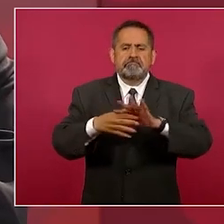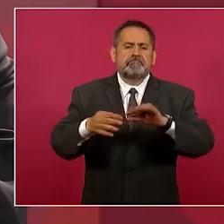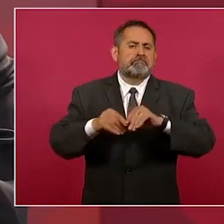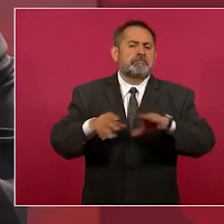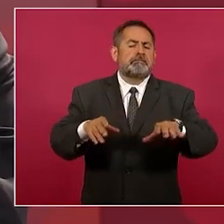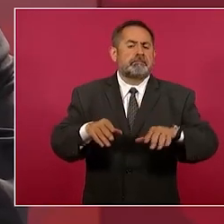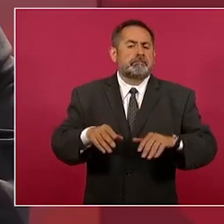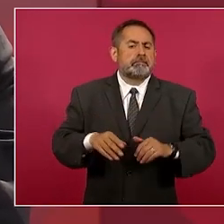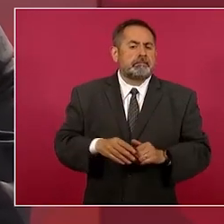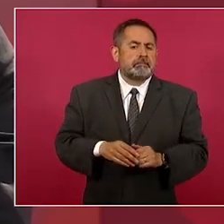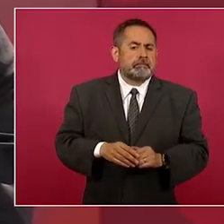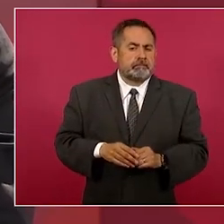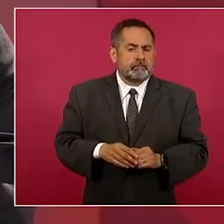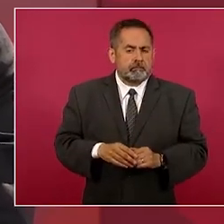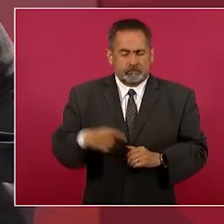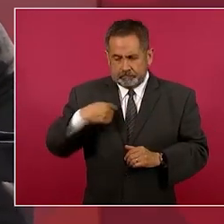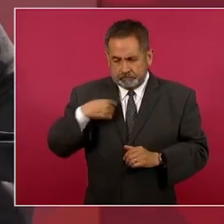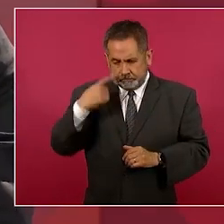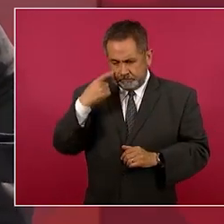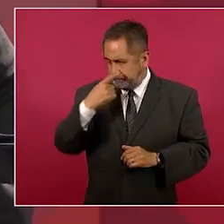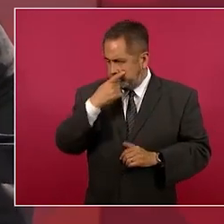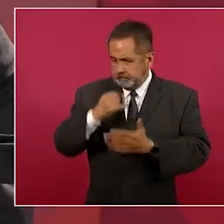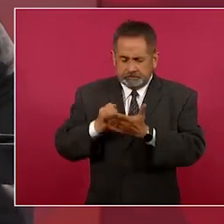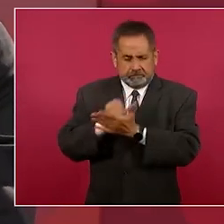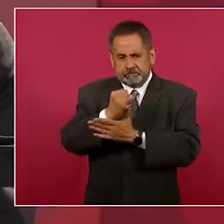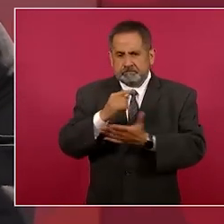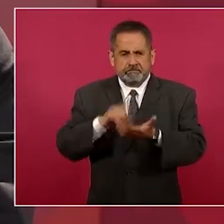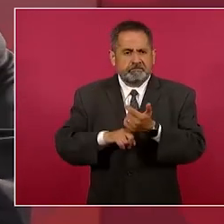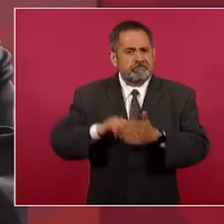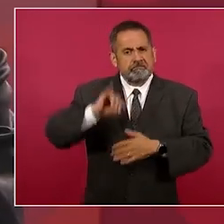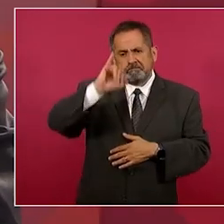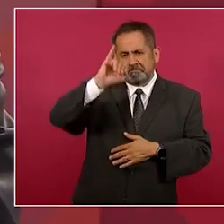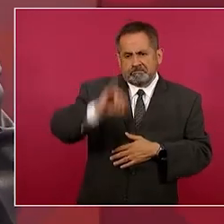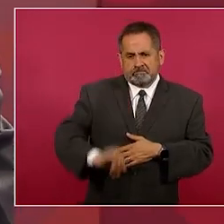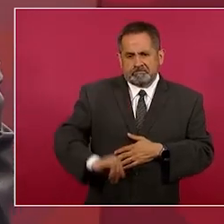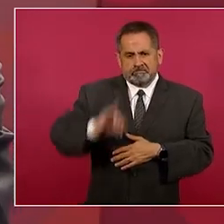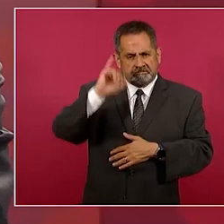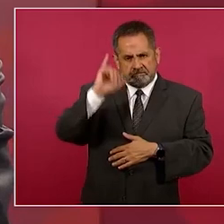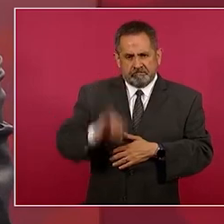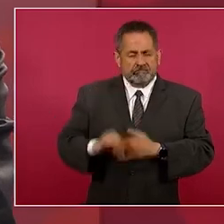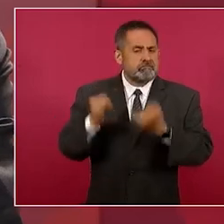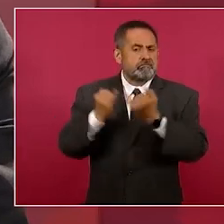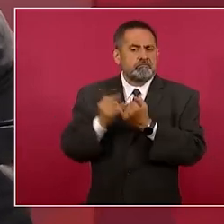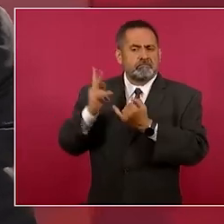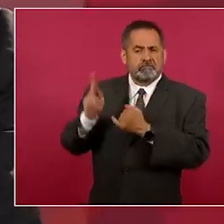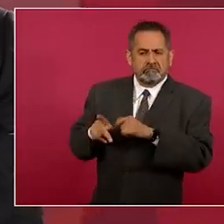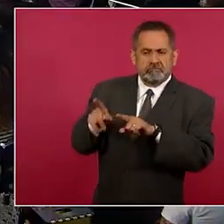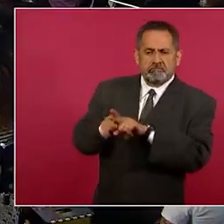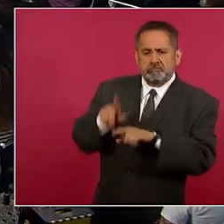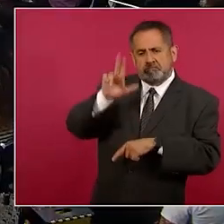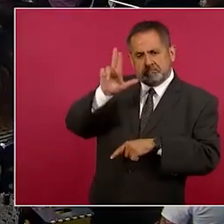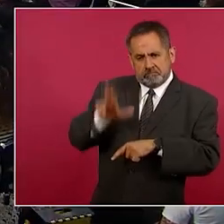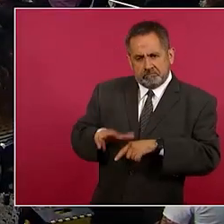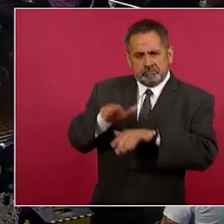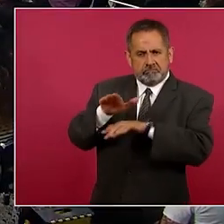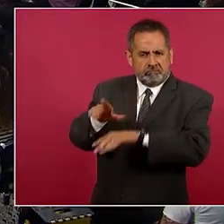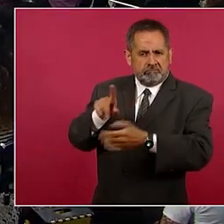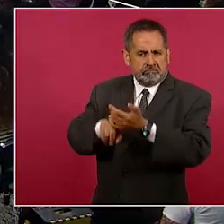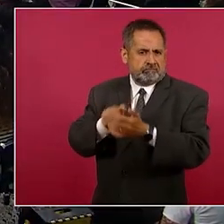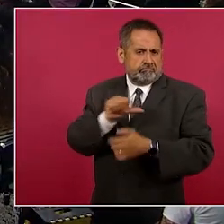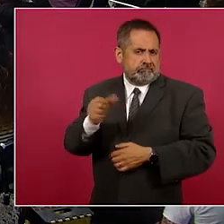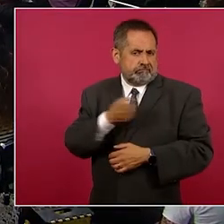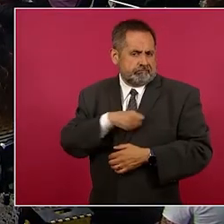que he decidido que todos los jueves así como los martes tienen que ver con la salud